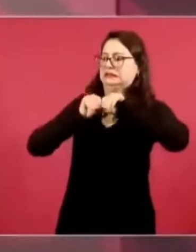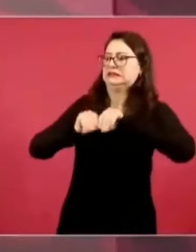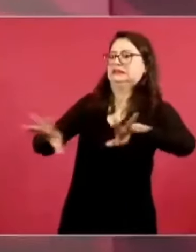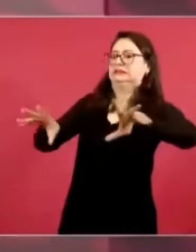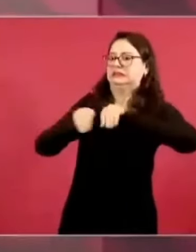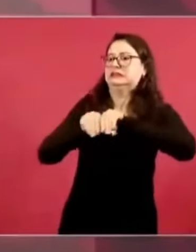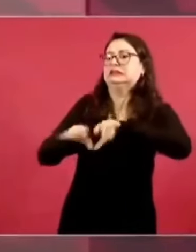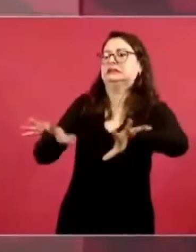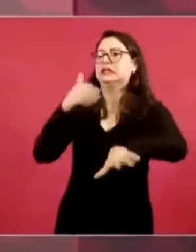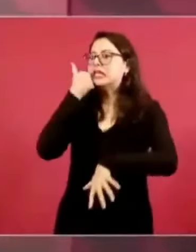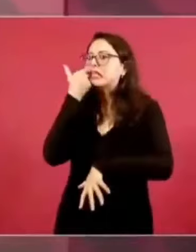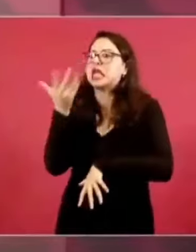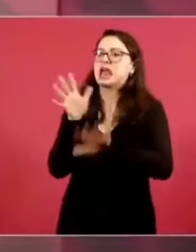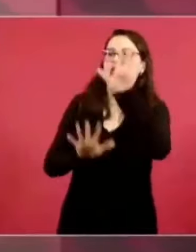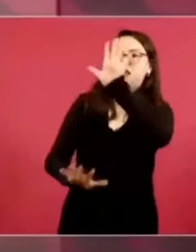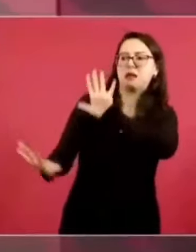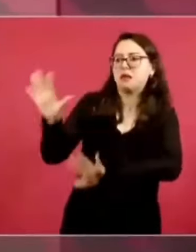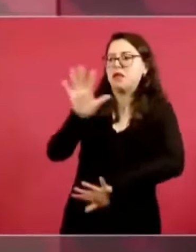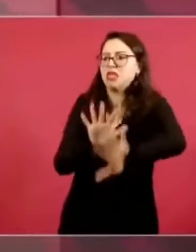manipulación,